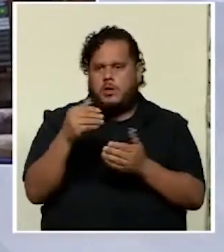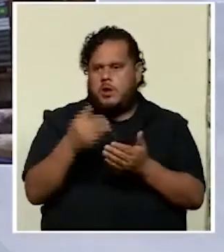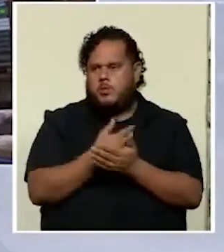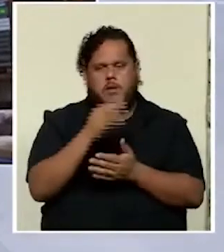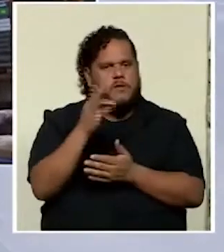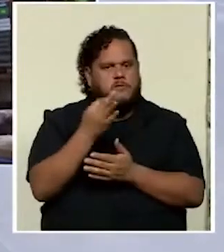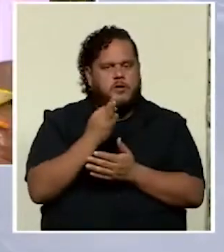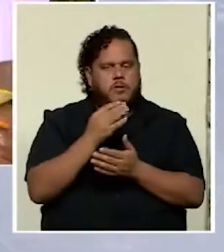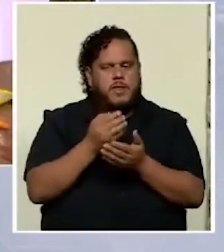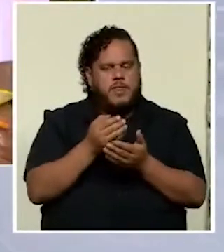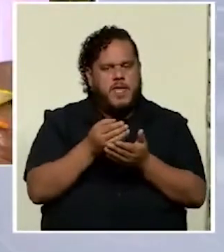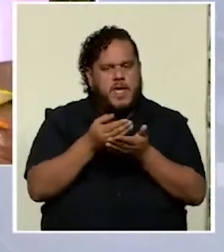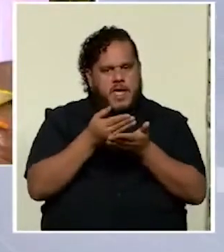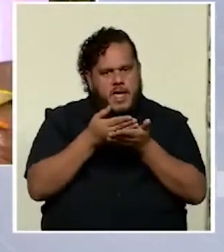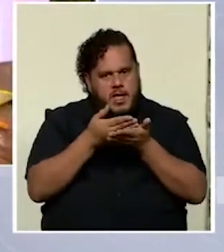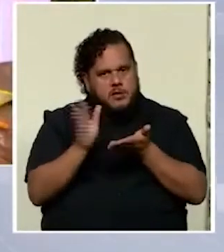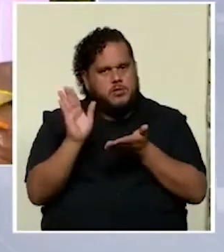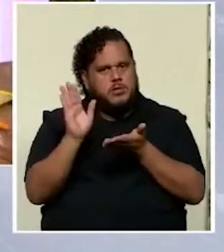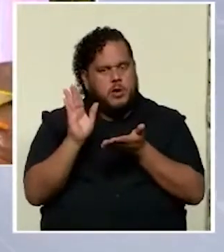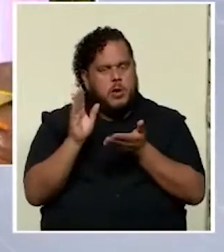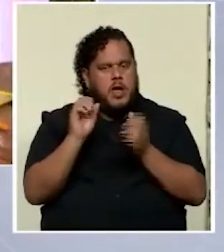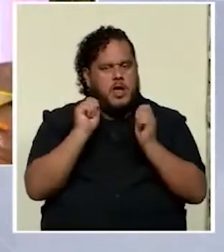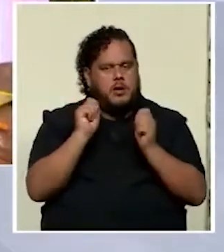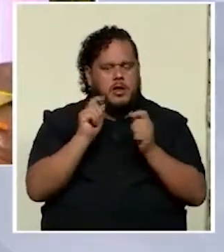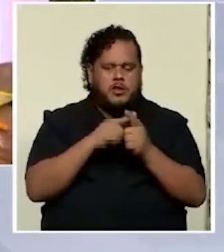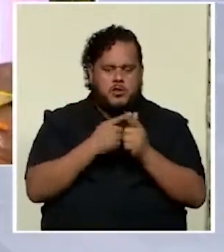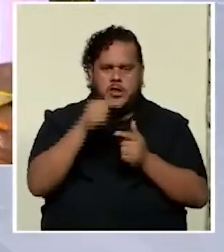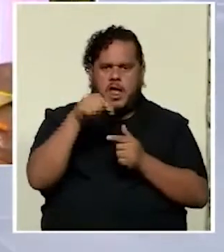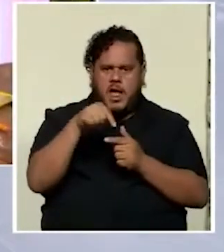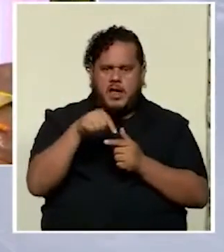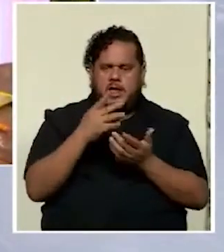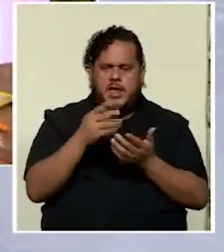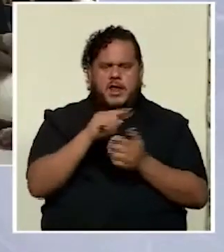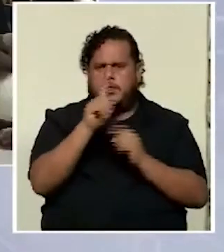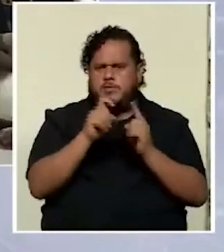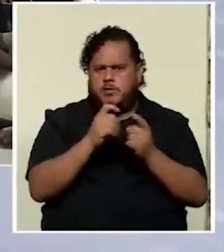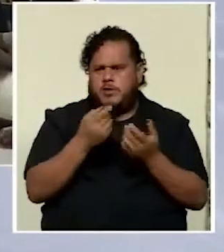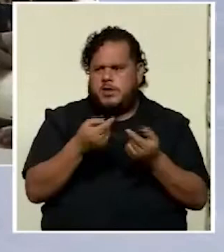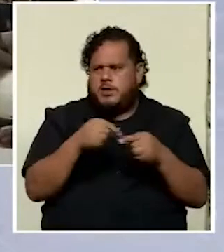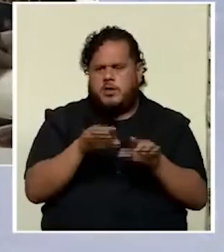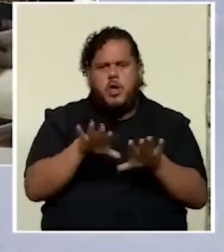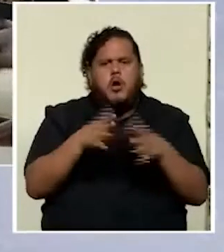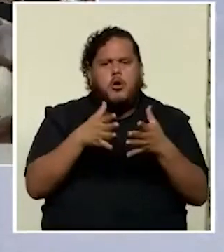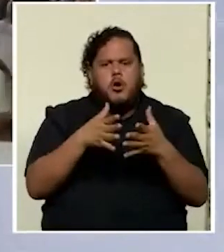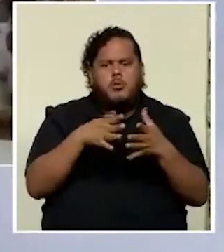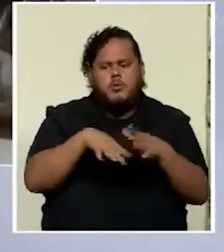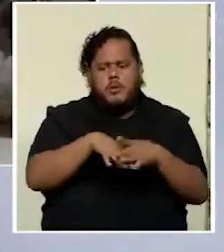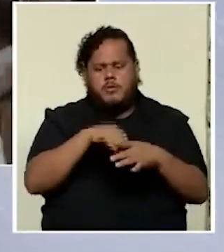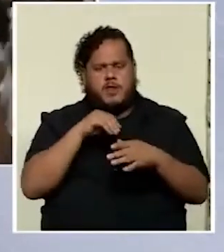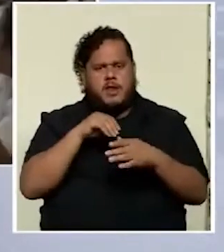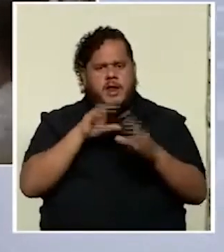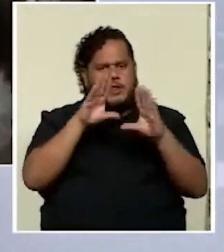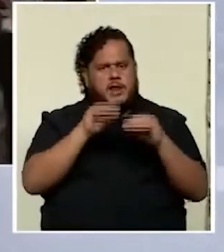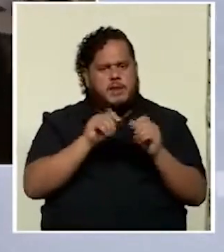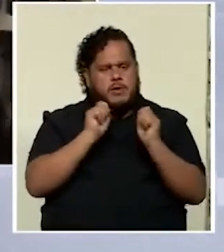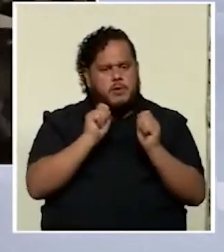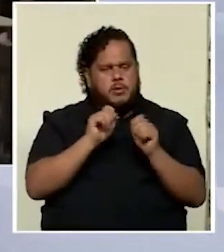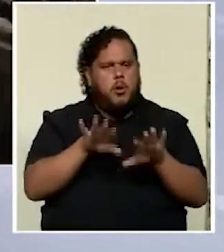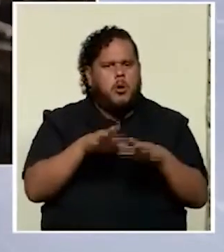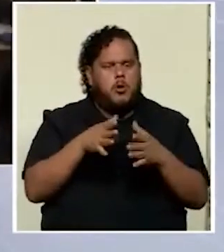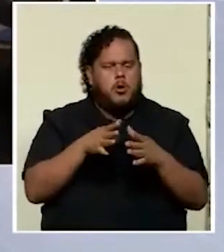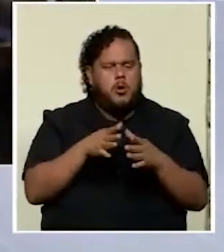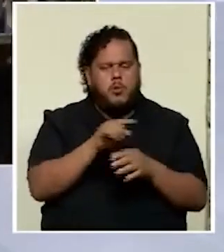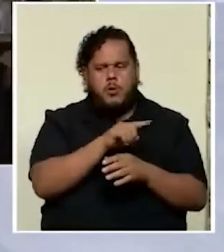exclusión educativa entonces acá las preguntas que se imponen es bueno cómo vamos a salir del apagón educativo o sea cómo